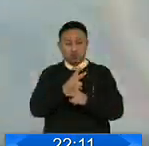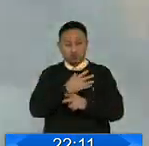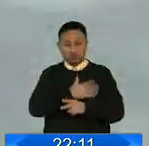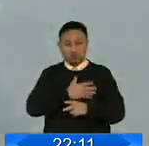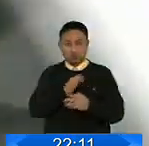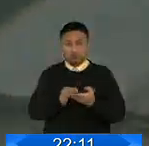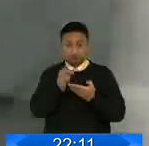contagios.